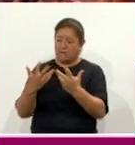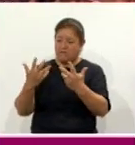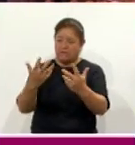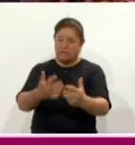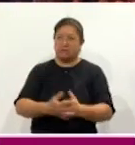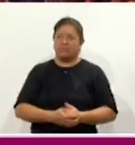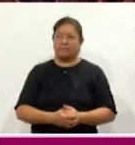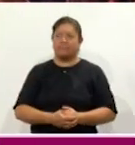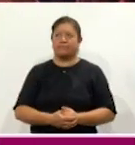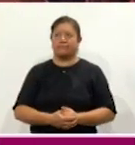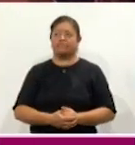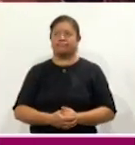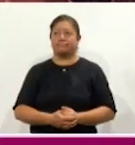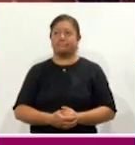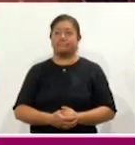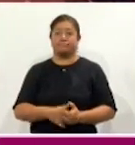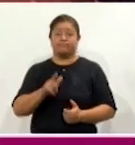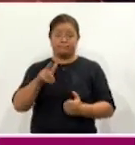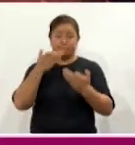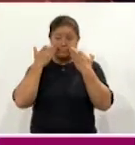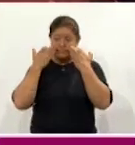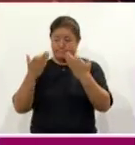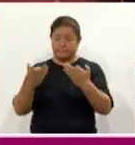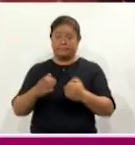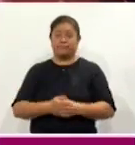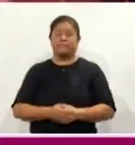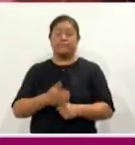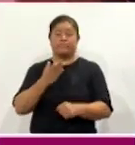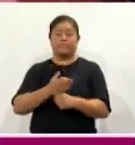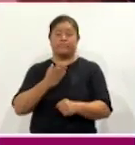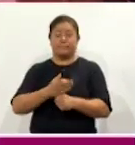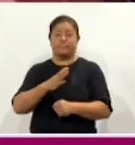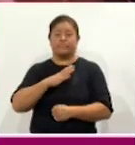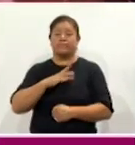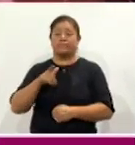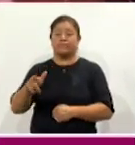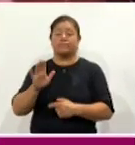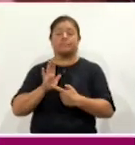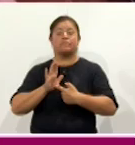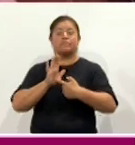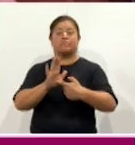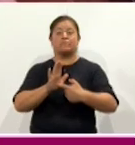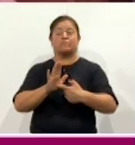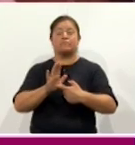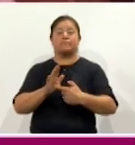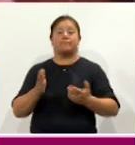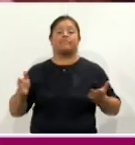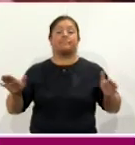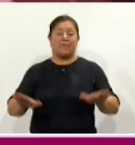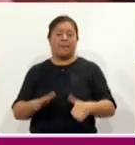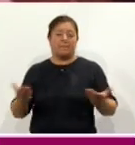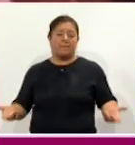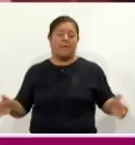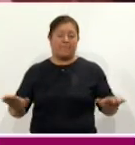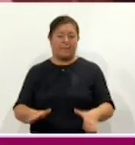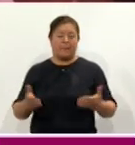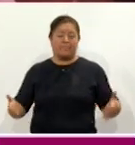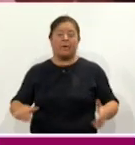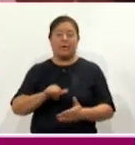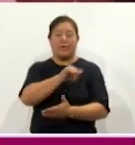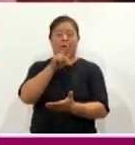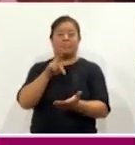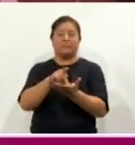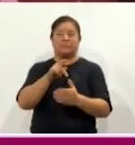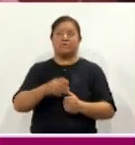Y bien, así como podemos ver, también en estos momentos se está realizando una presentación de ballet folclórico de Apisaco.